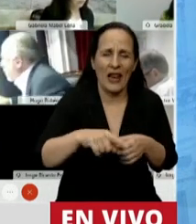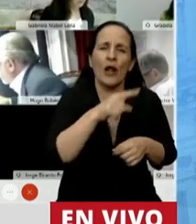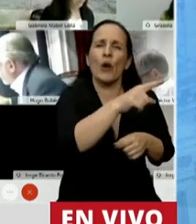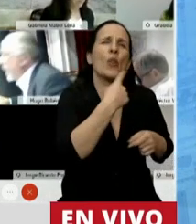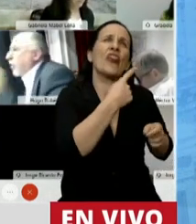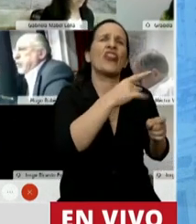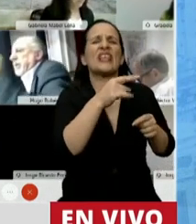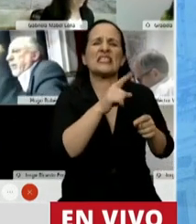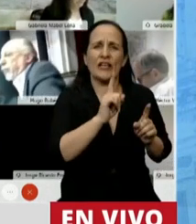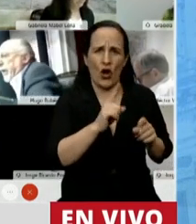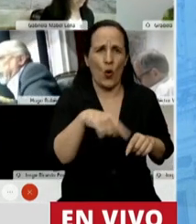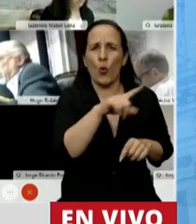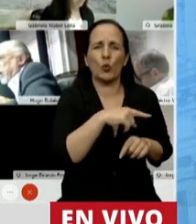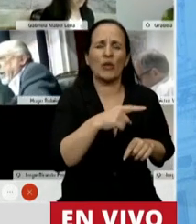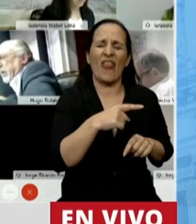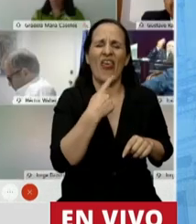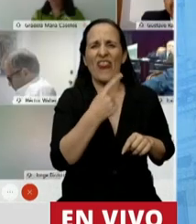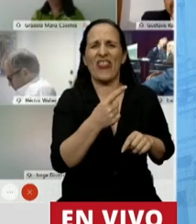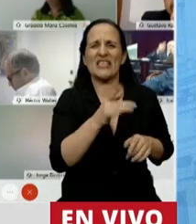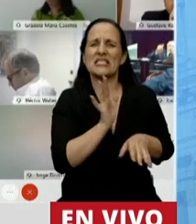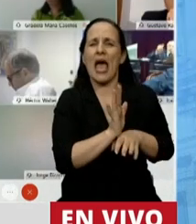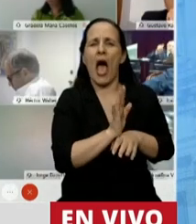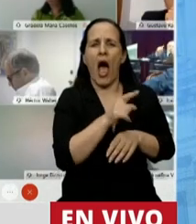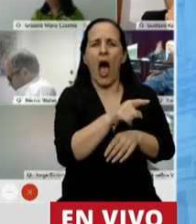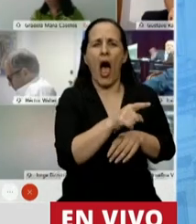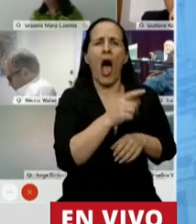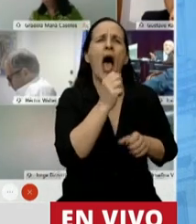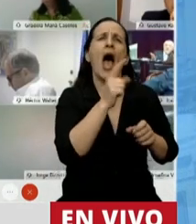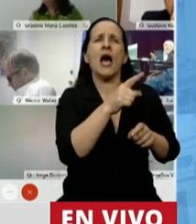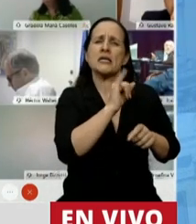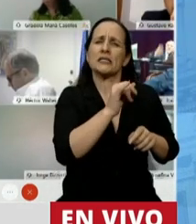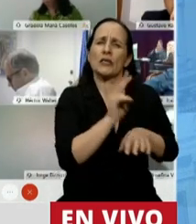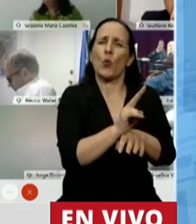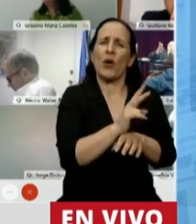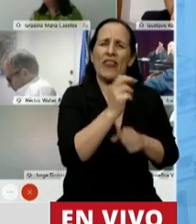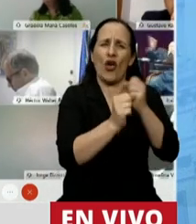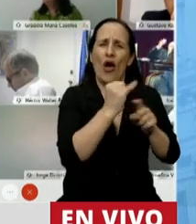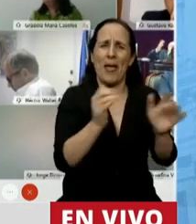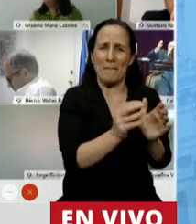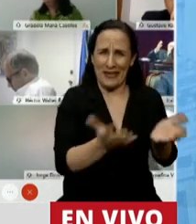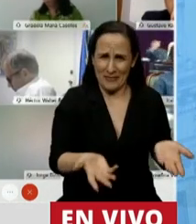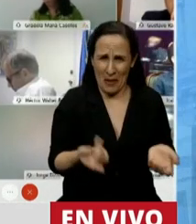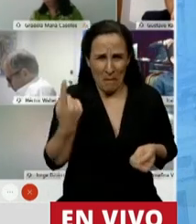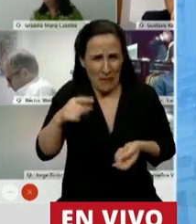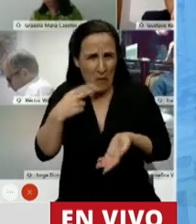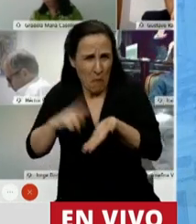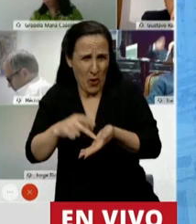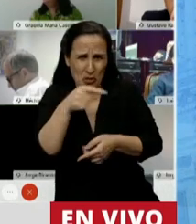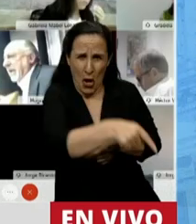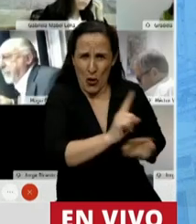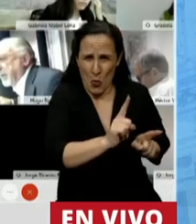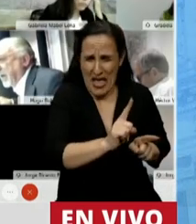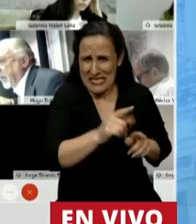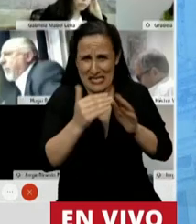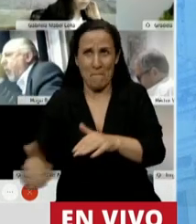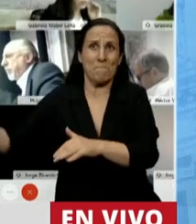ustedes. Ustedes usan de escudo humano a las pymes. Y este impuesto pasa muy por arriba de